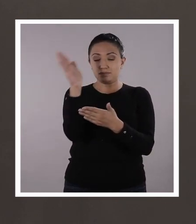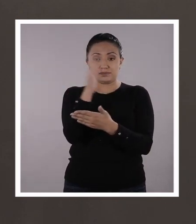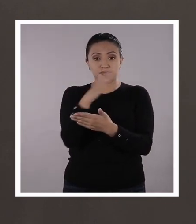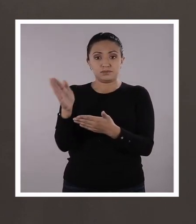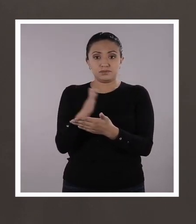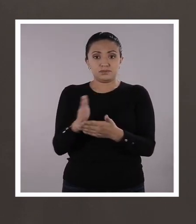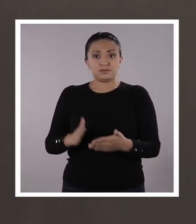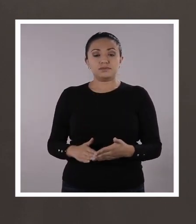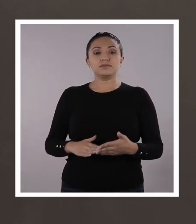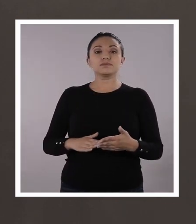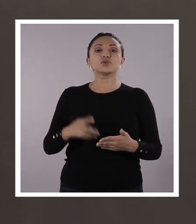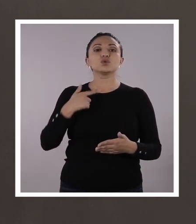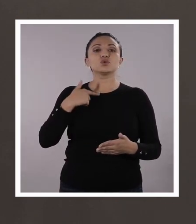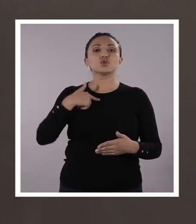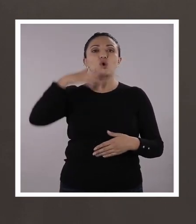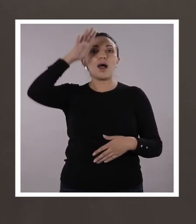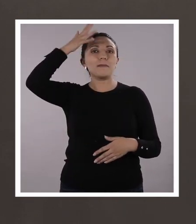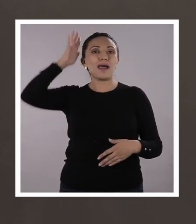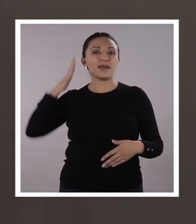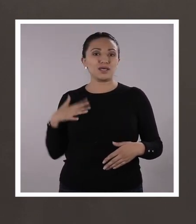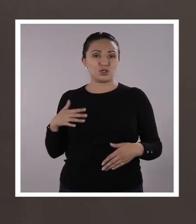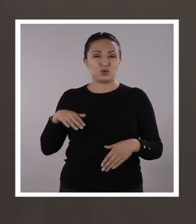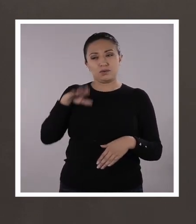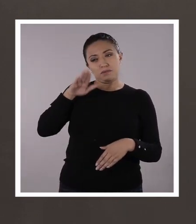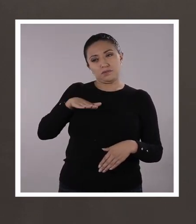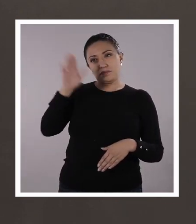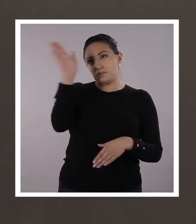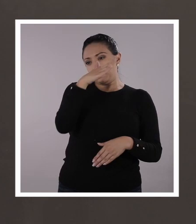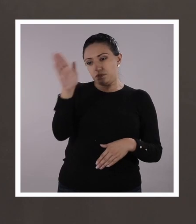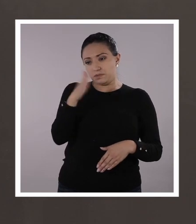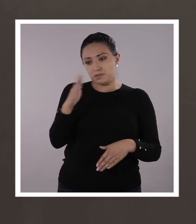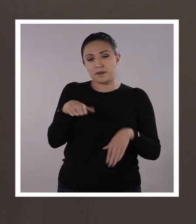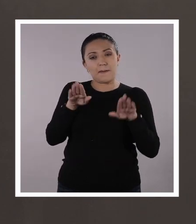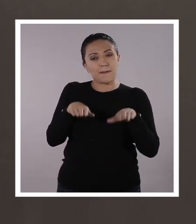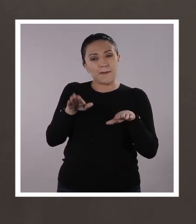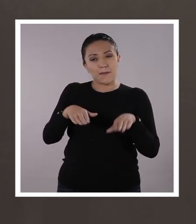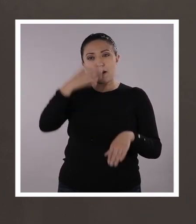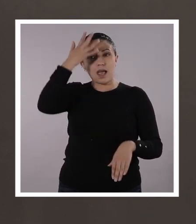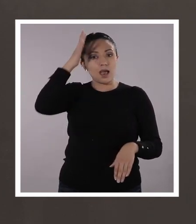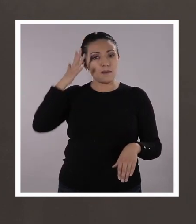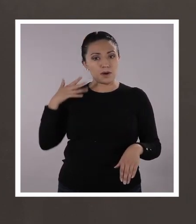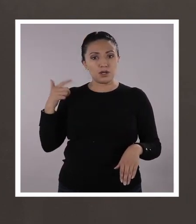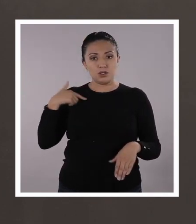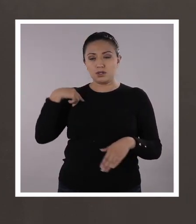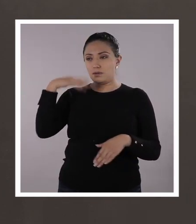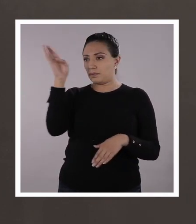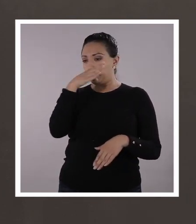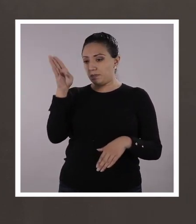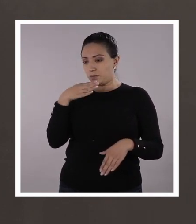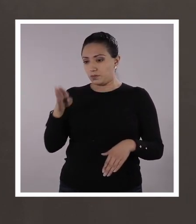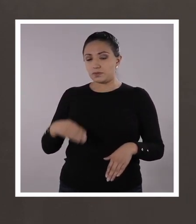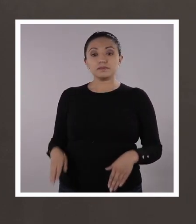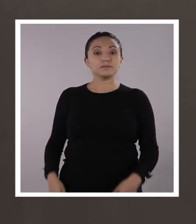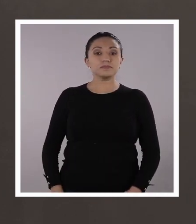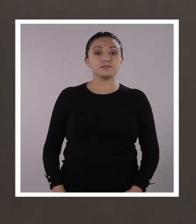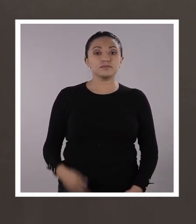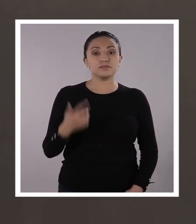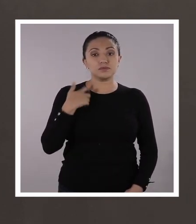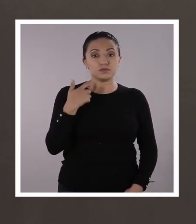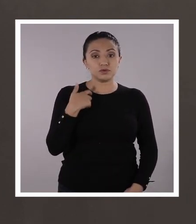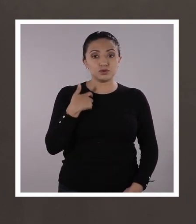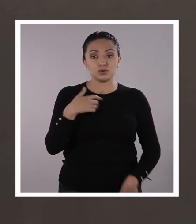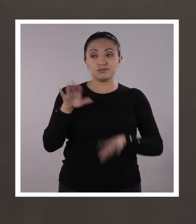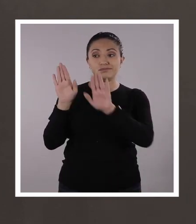blanca una pintura de color amarillo o bajito. Es un color bajito que también ya la he colocado. Y he tenido que dar